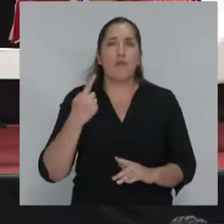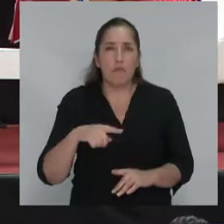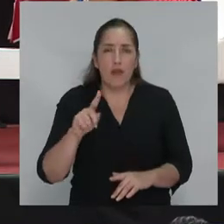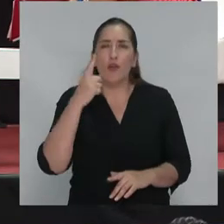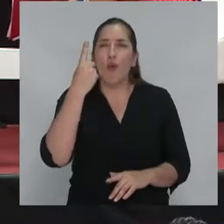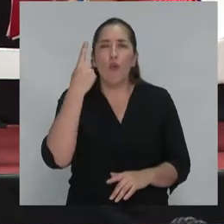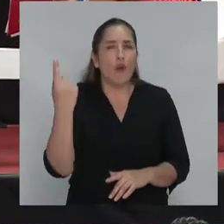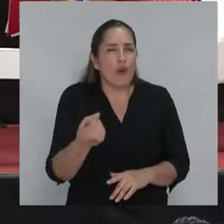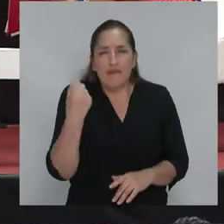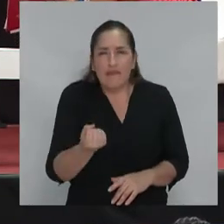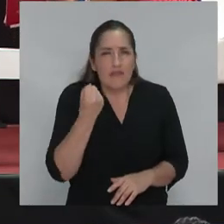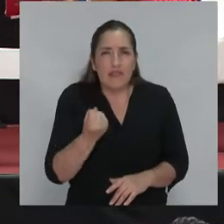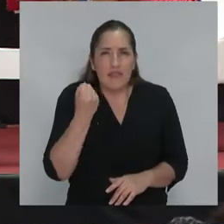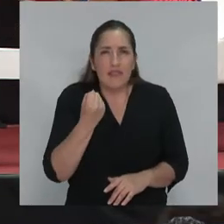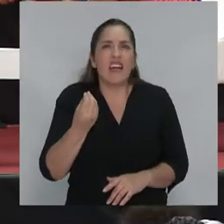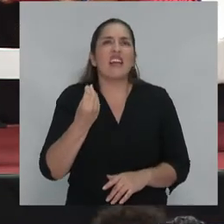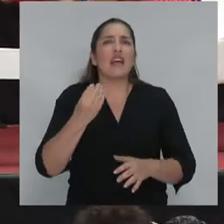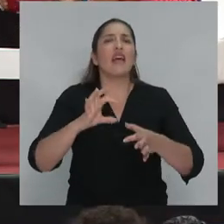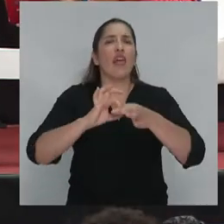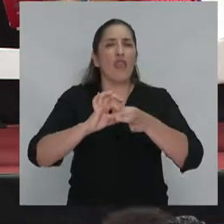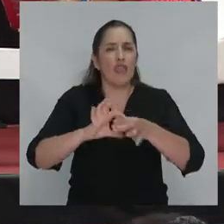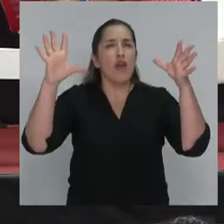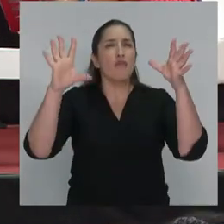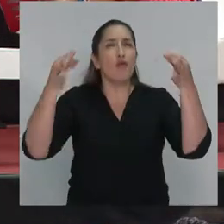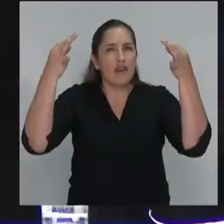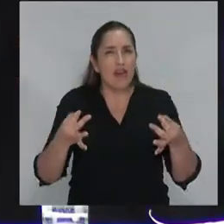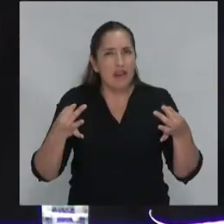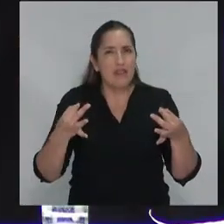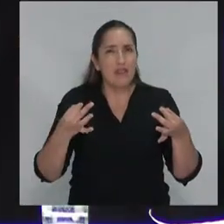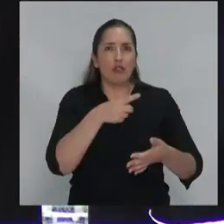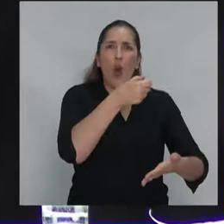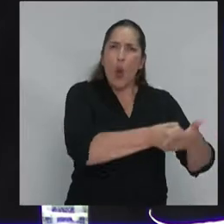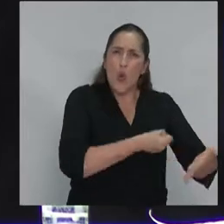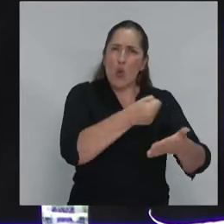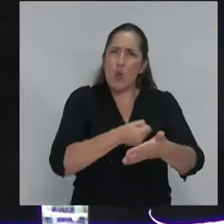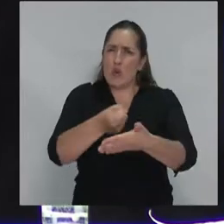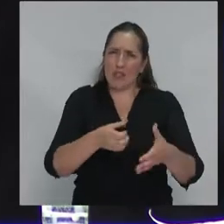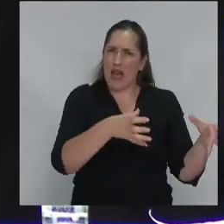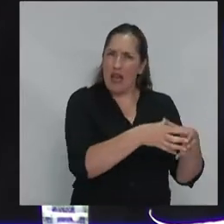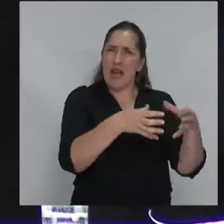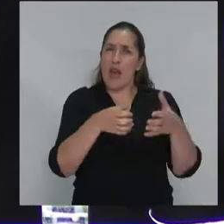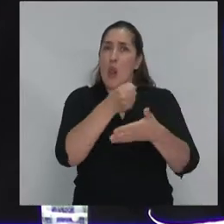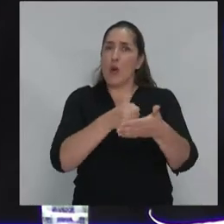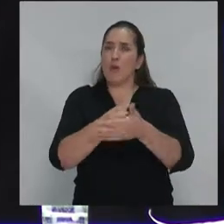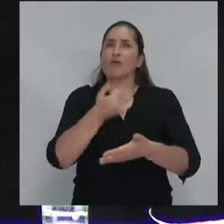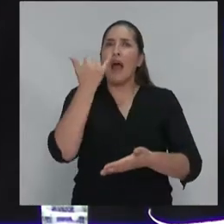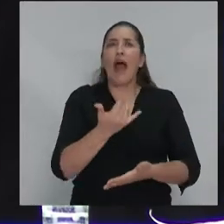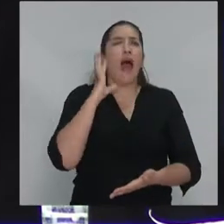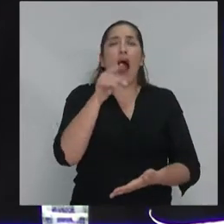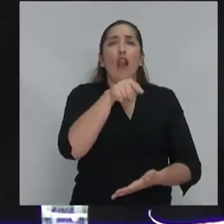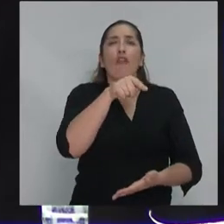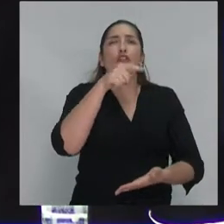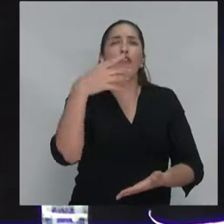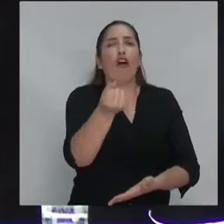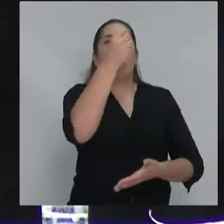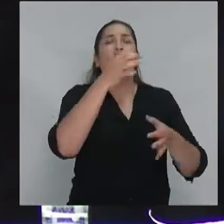fundamentalmente democrática en todas esas reivindicaciones. Por eso es que realmente a mí la cosa de